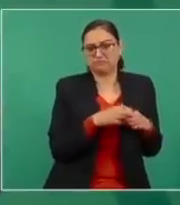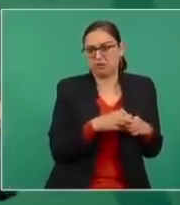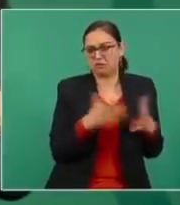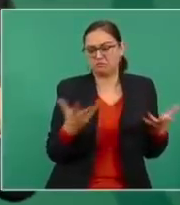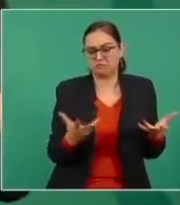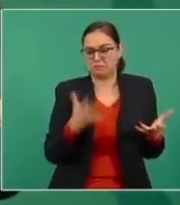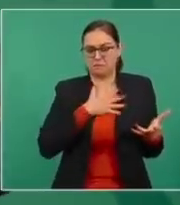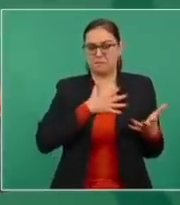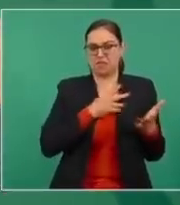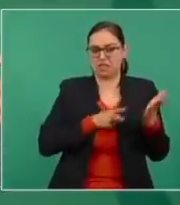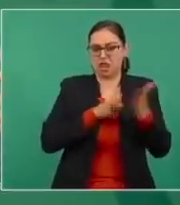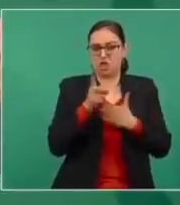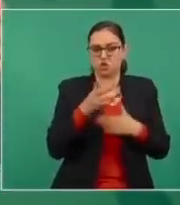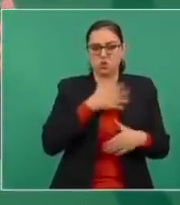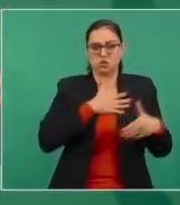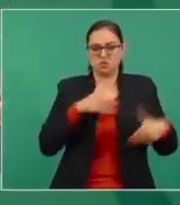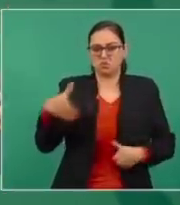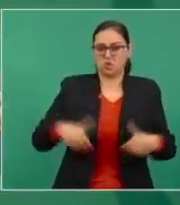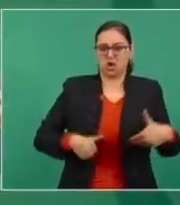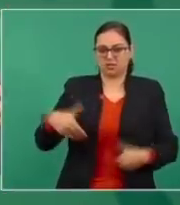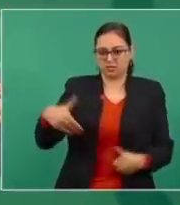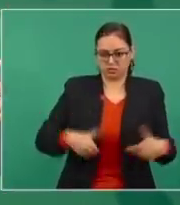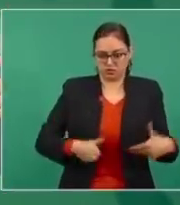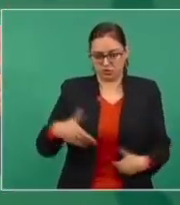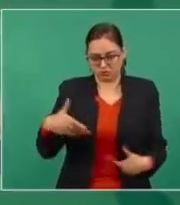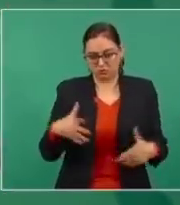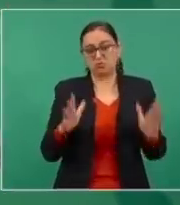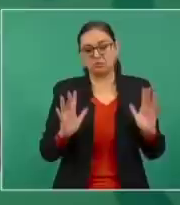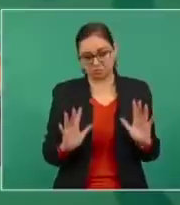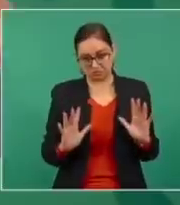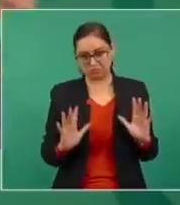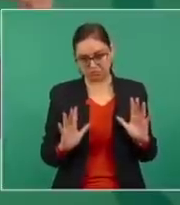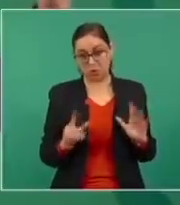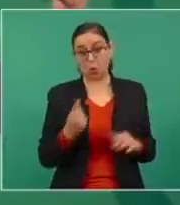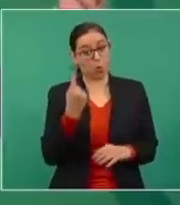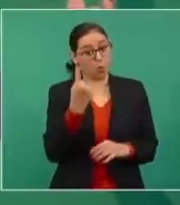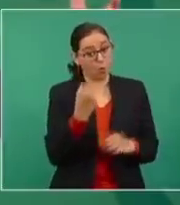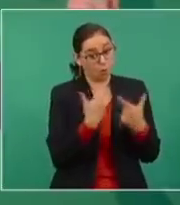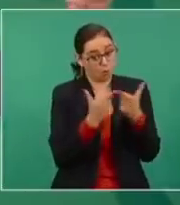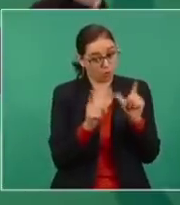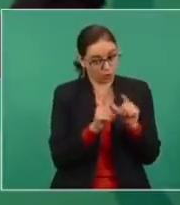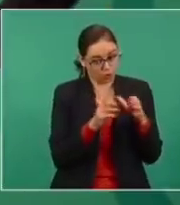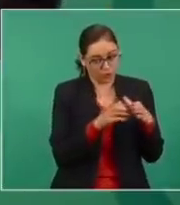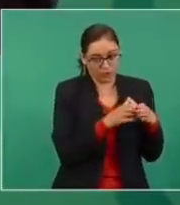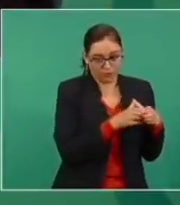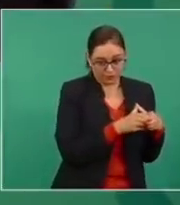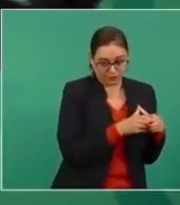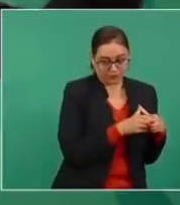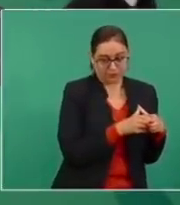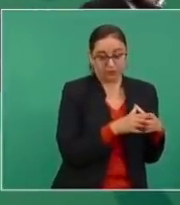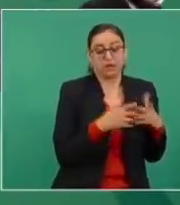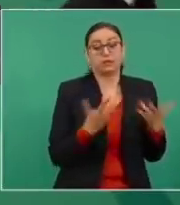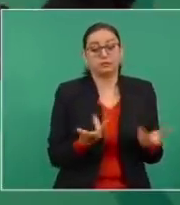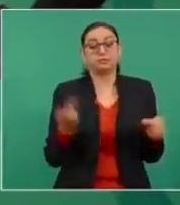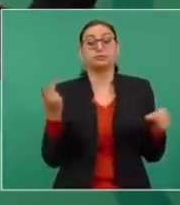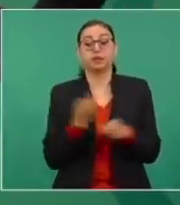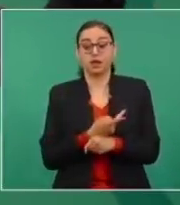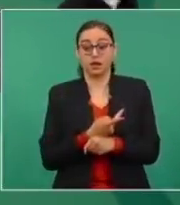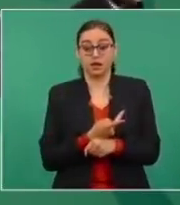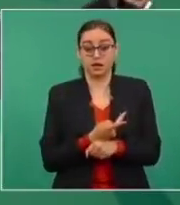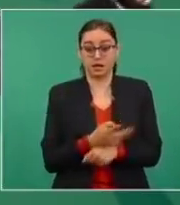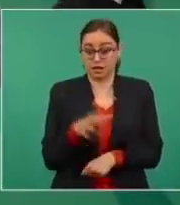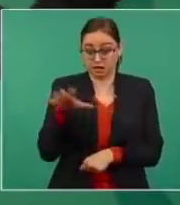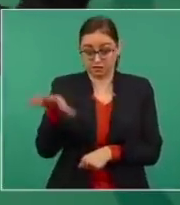intereses son los que no están conformes. Bueno, las autoridades de los dos pueblos,